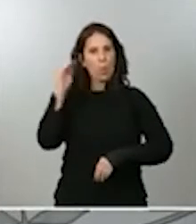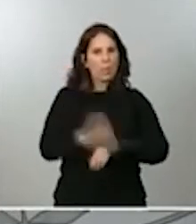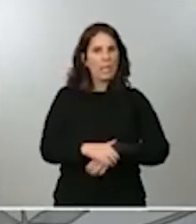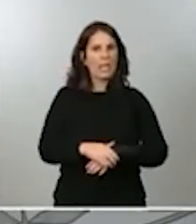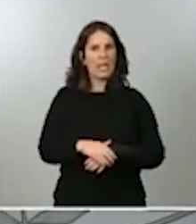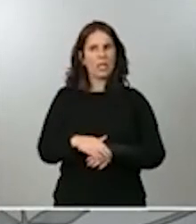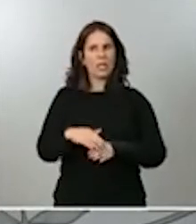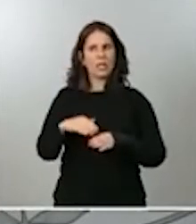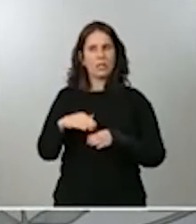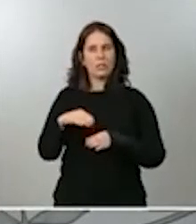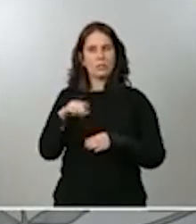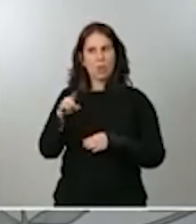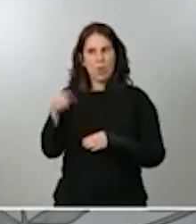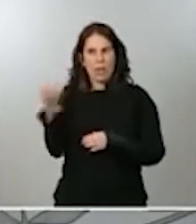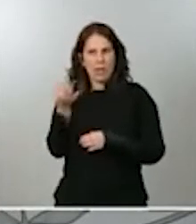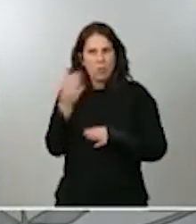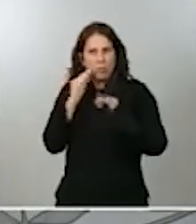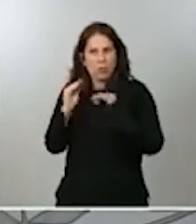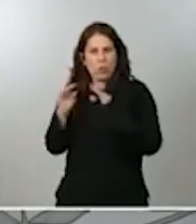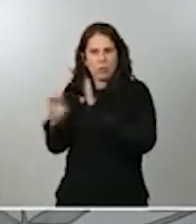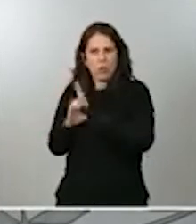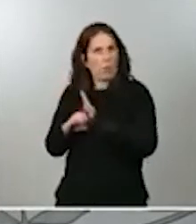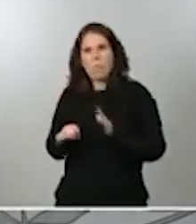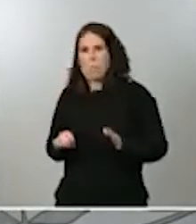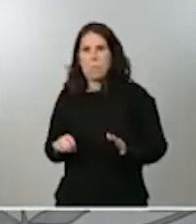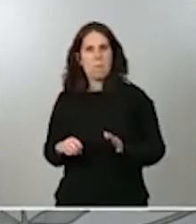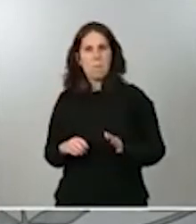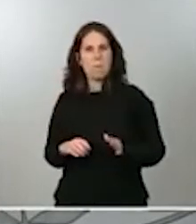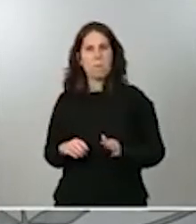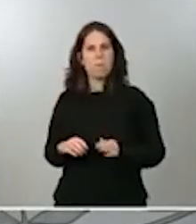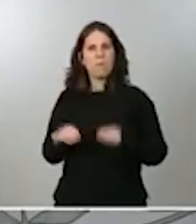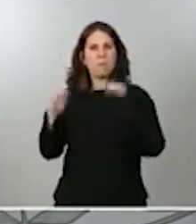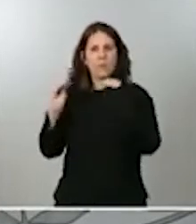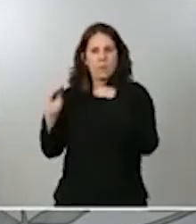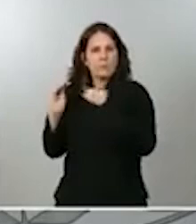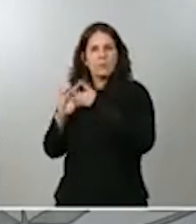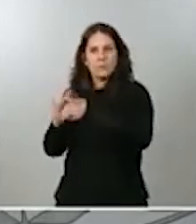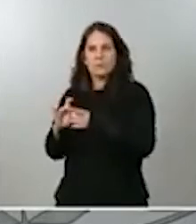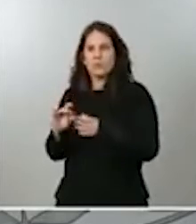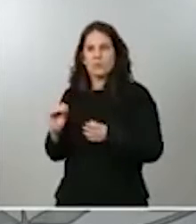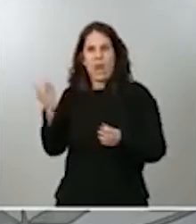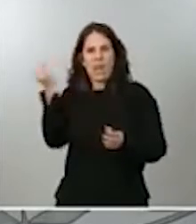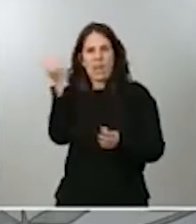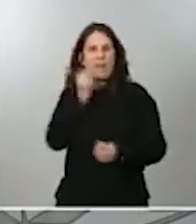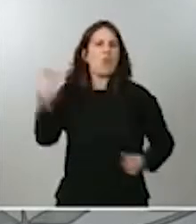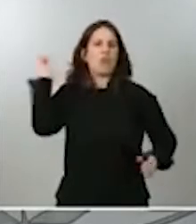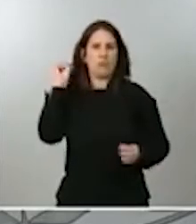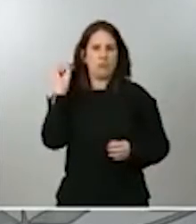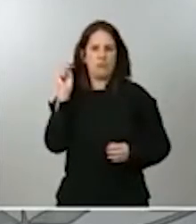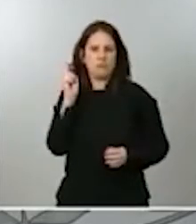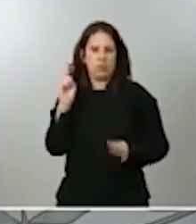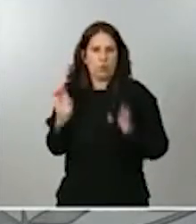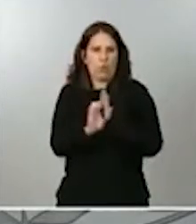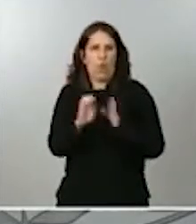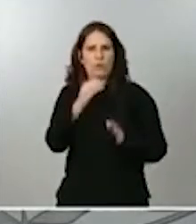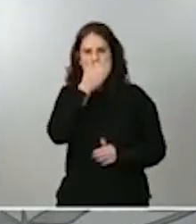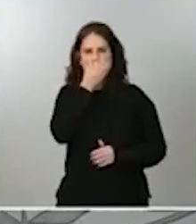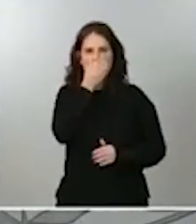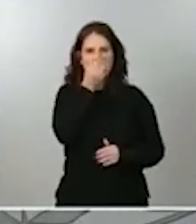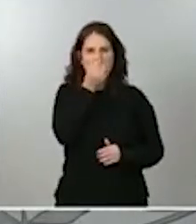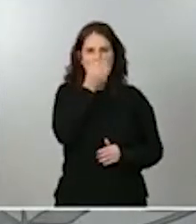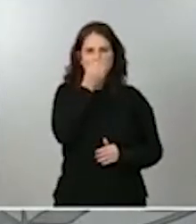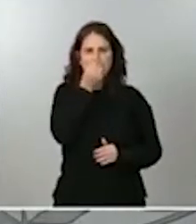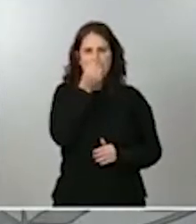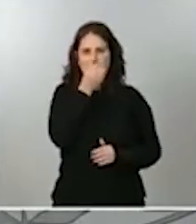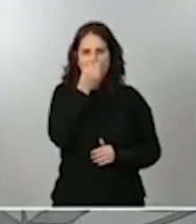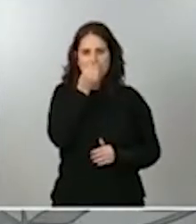constitucional, ejerciendo una suerte de insumisión, de rebelión constitucional que no se entiende y mucho menos para un partido que